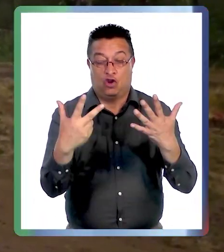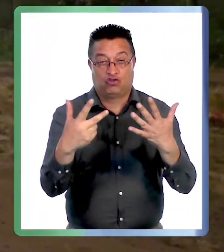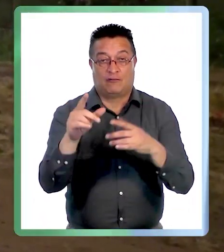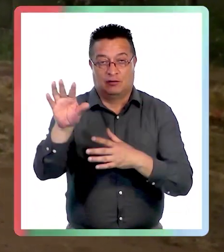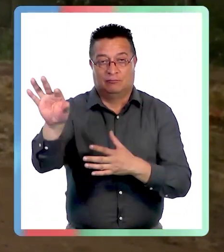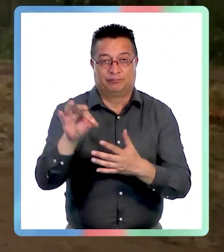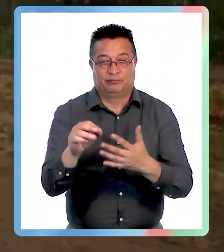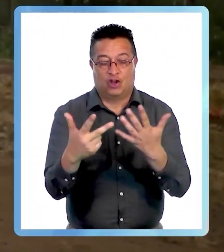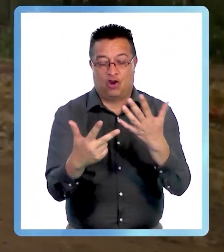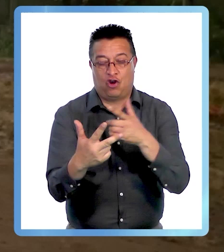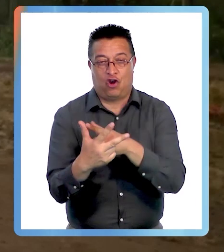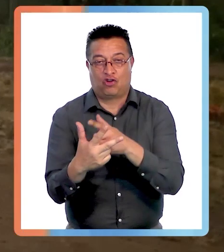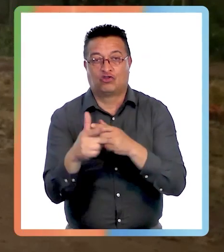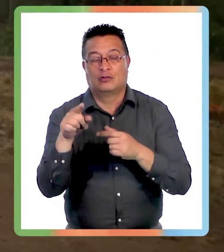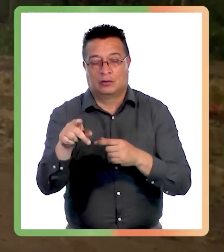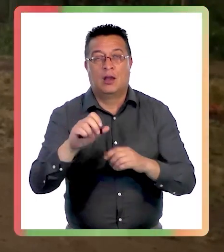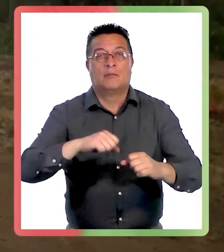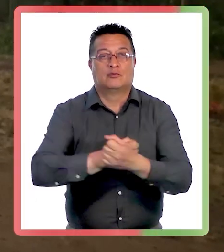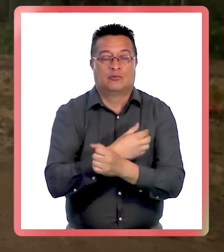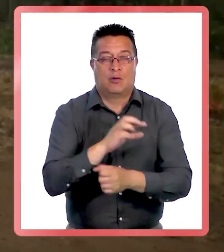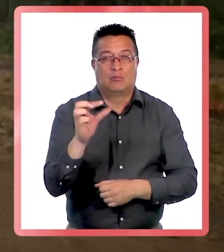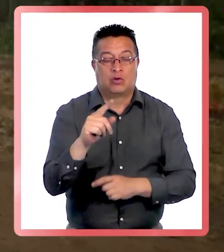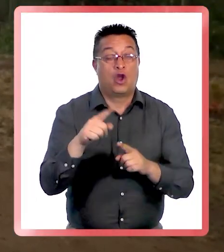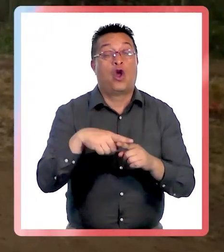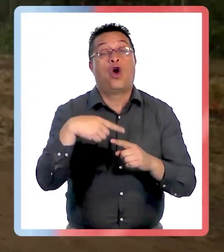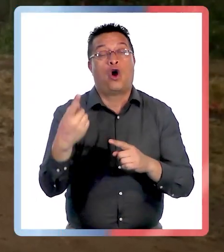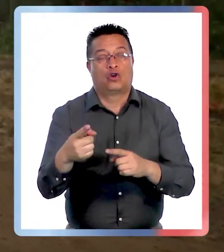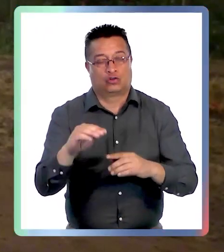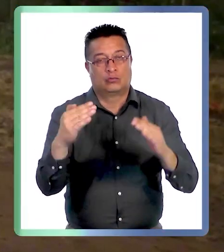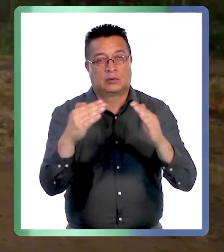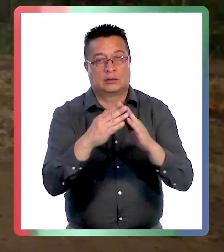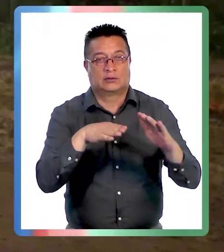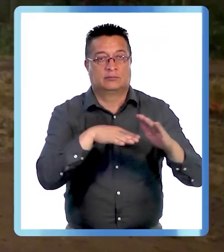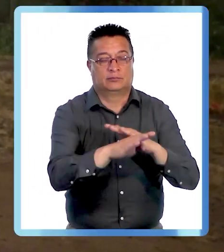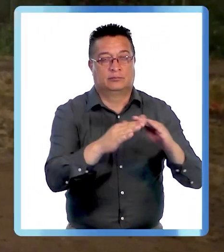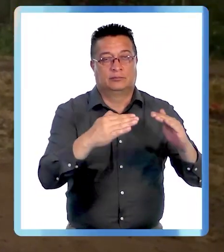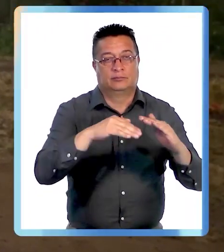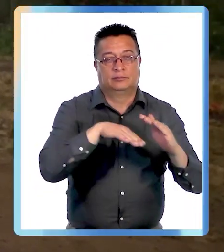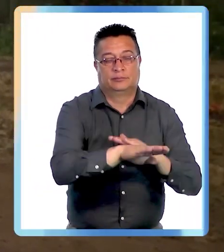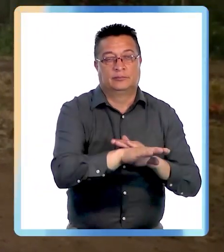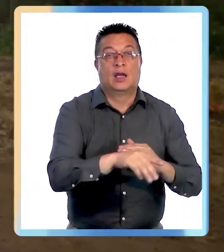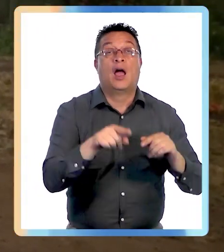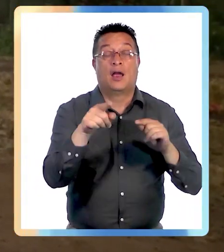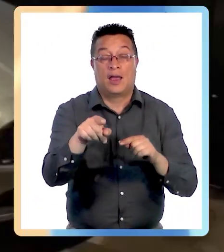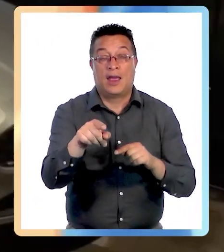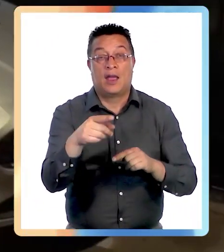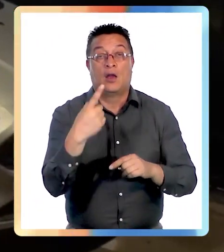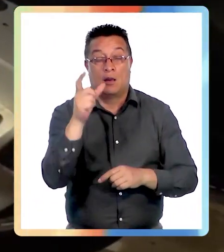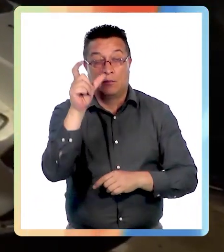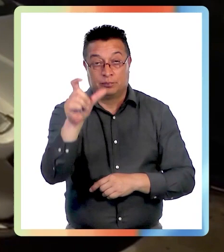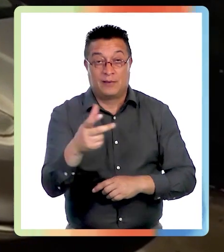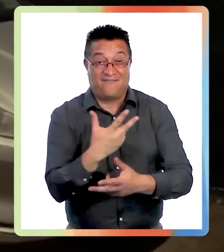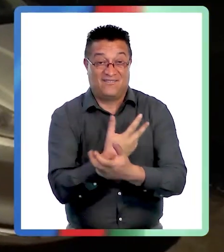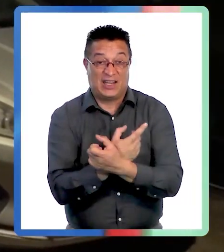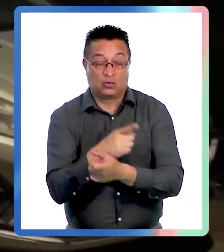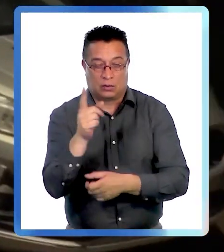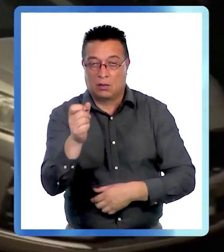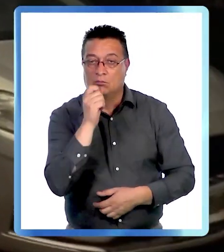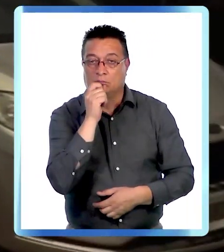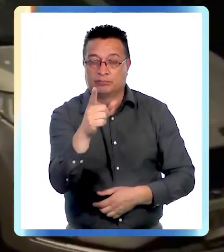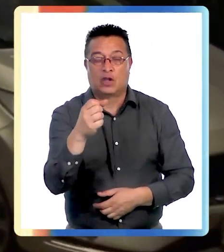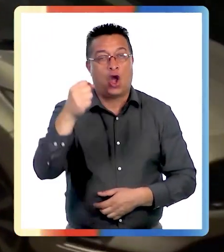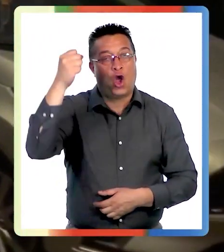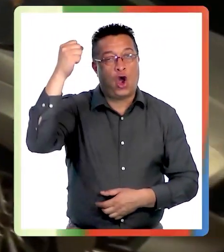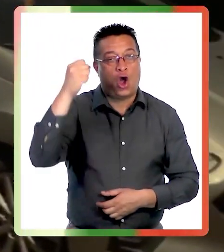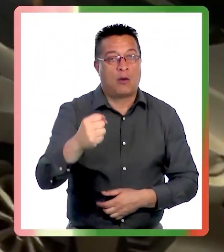octavo imputado, que queda en prisión preventiva y otro con medidas cautelares. Al ciudadano venezolano se le imputa